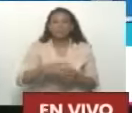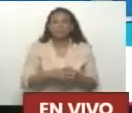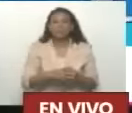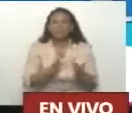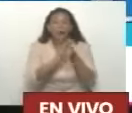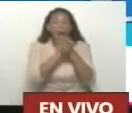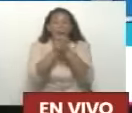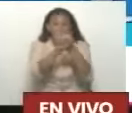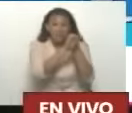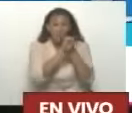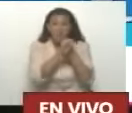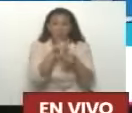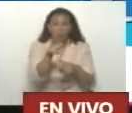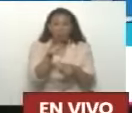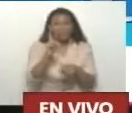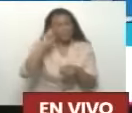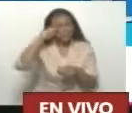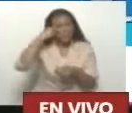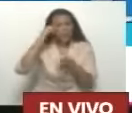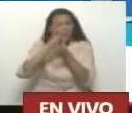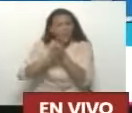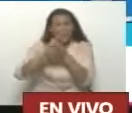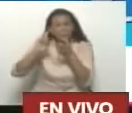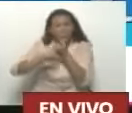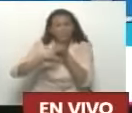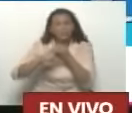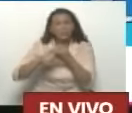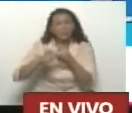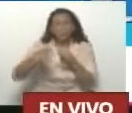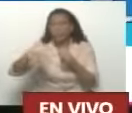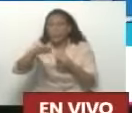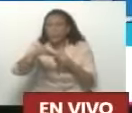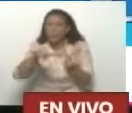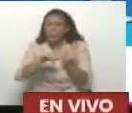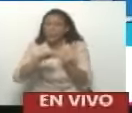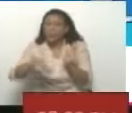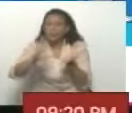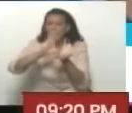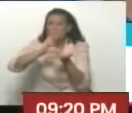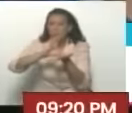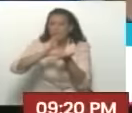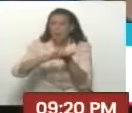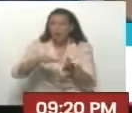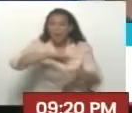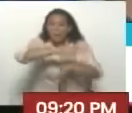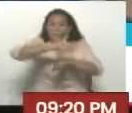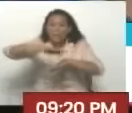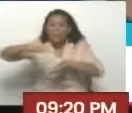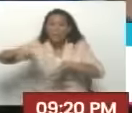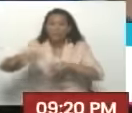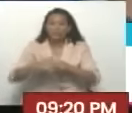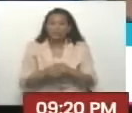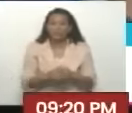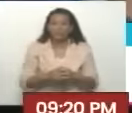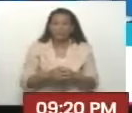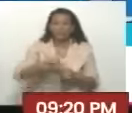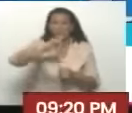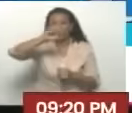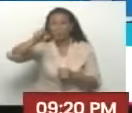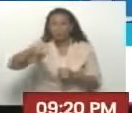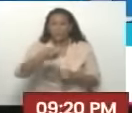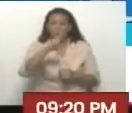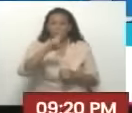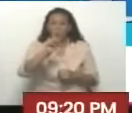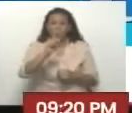unas amistades allá. ¿Te acuerdas, Silita? Por Guardalavaca. ¿Ah? La playa de Guardalavaca. de Guardalavaca. ¿Te has bañado ahí?